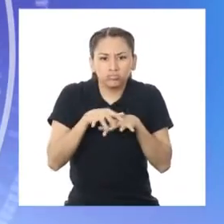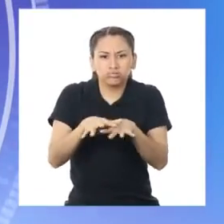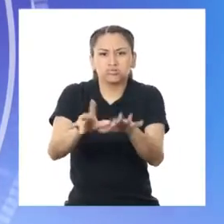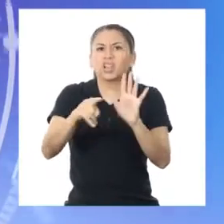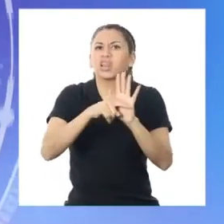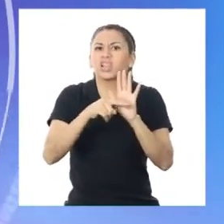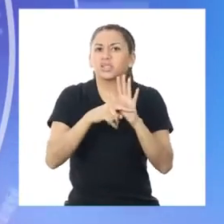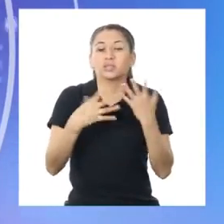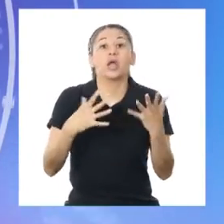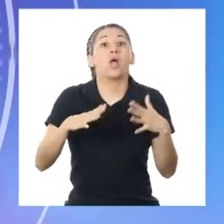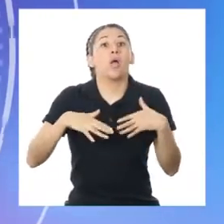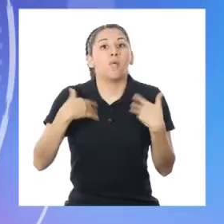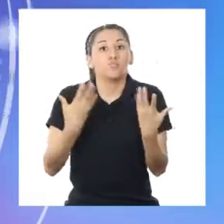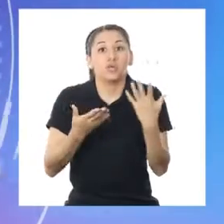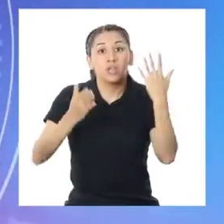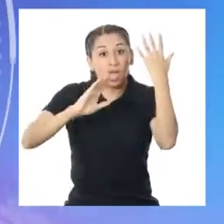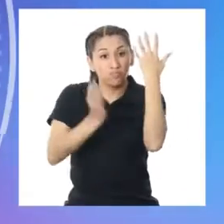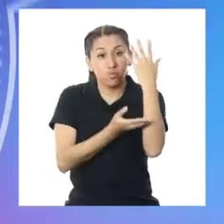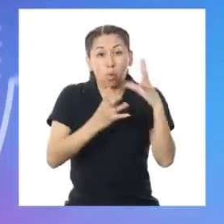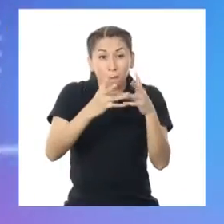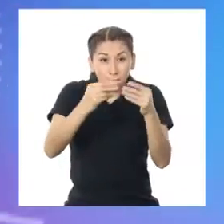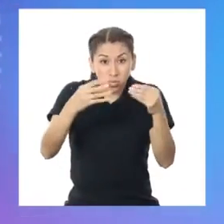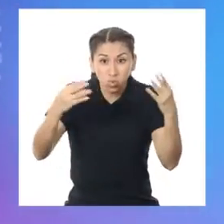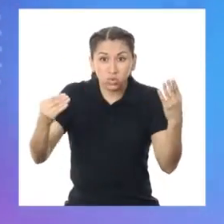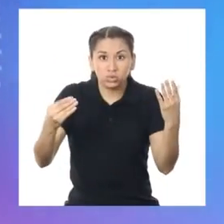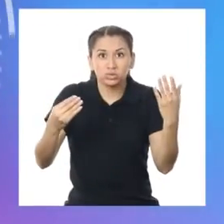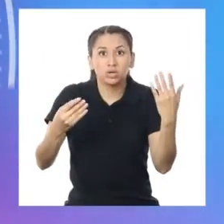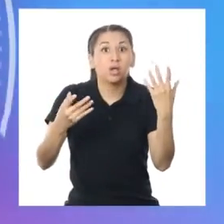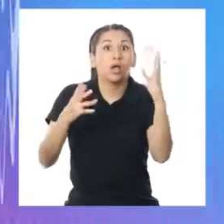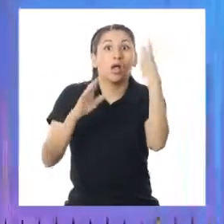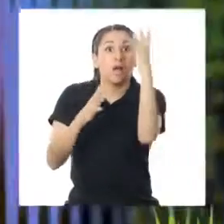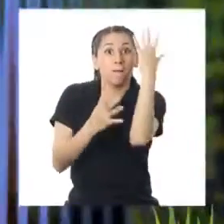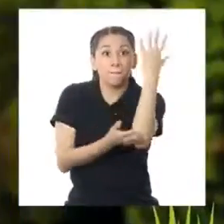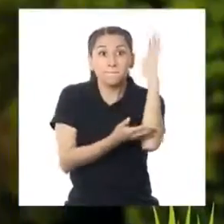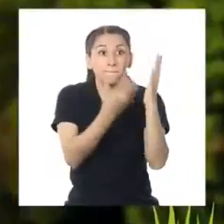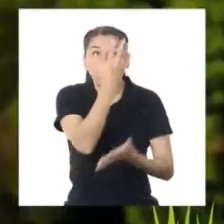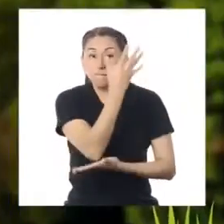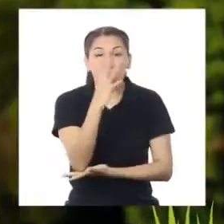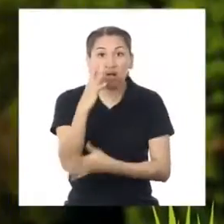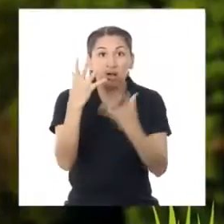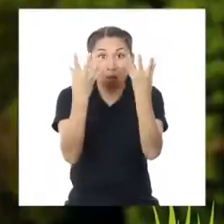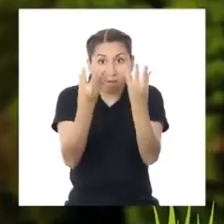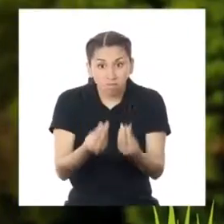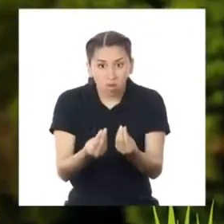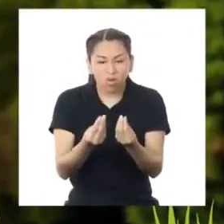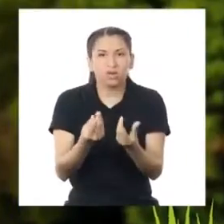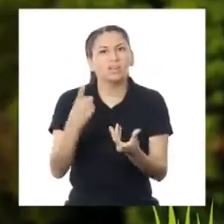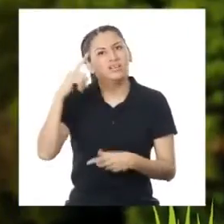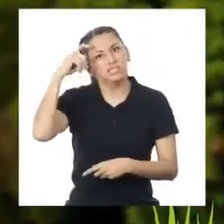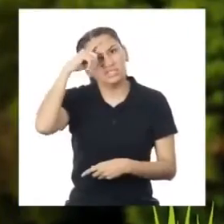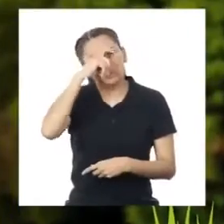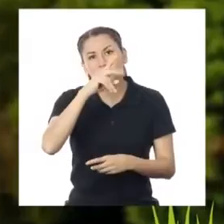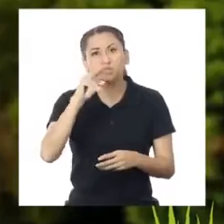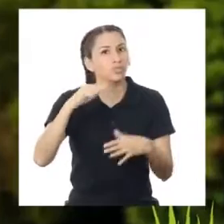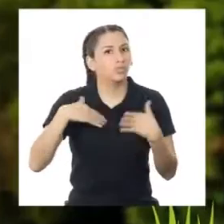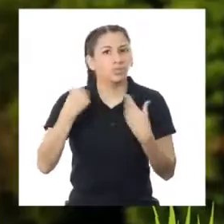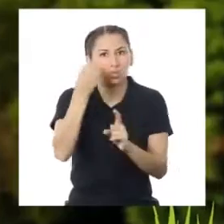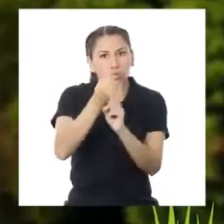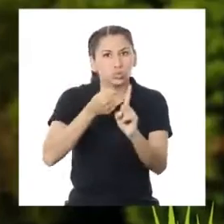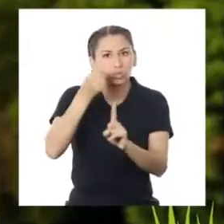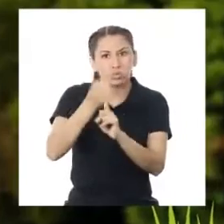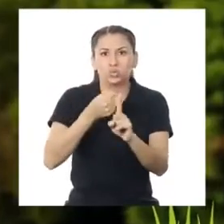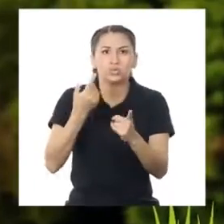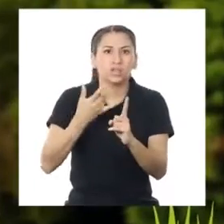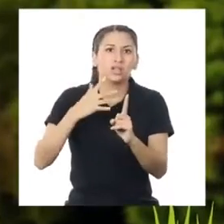biodiversidad? Puede causar deforestación. Y cuando tenemos menos bosques, es más difícil que podamos